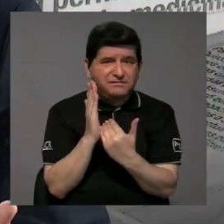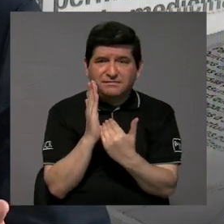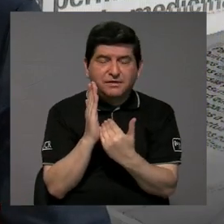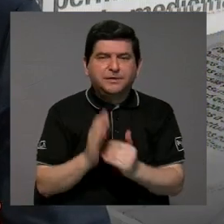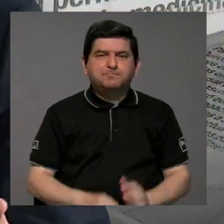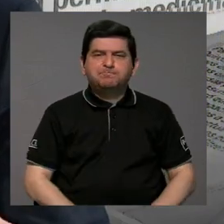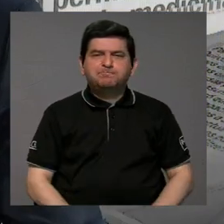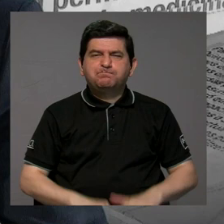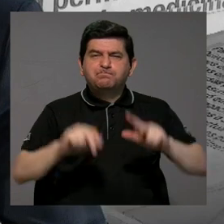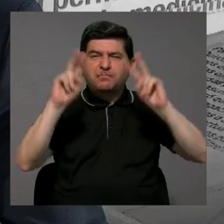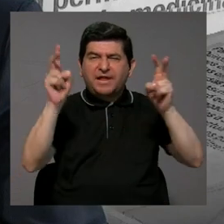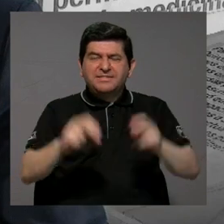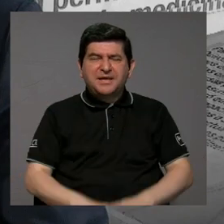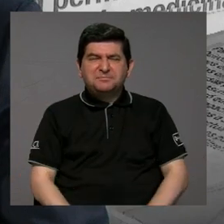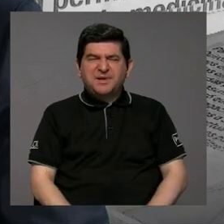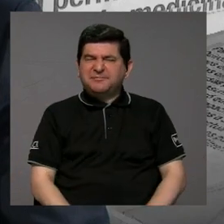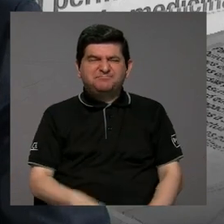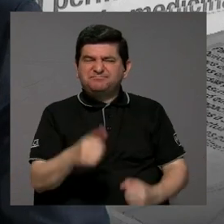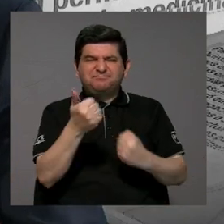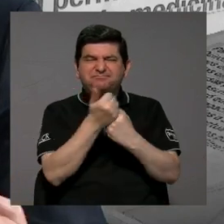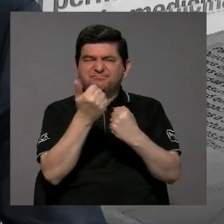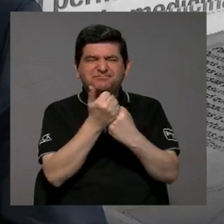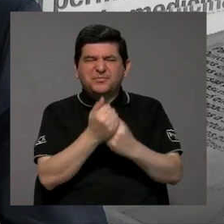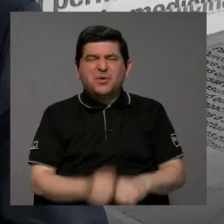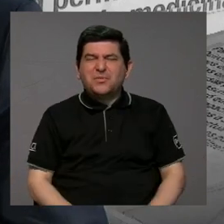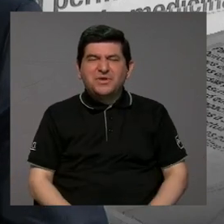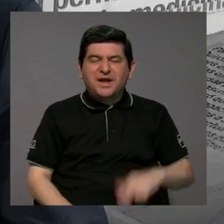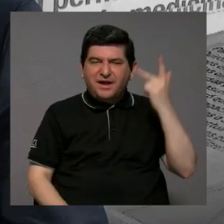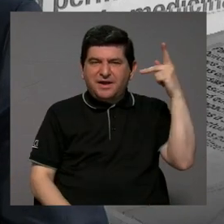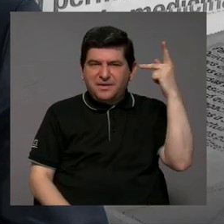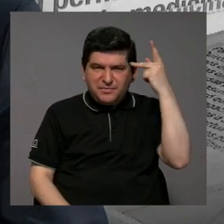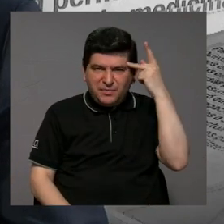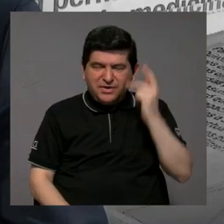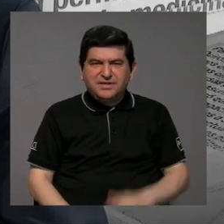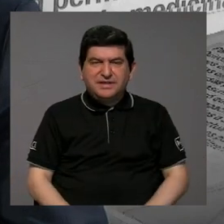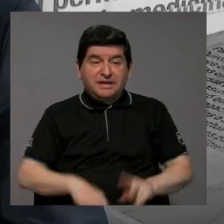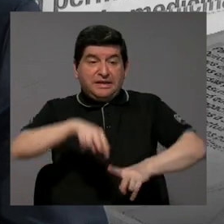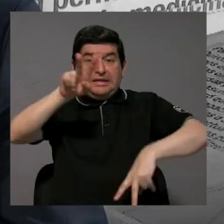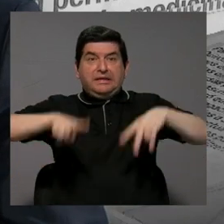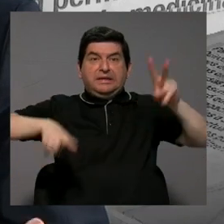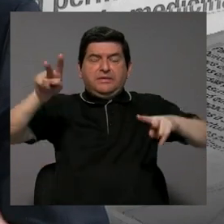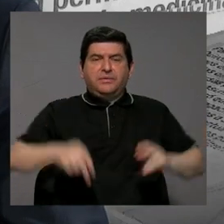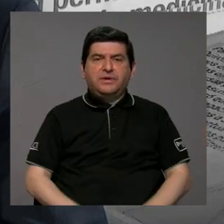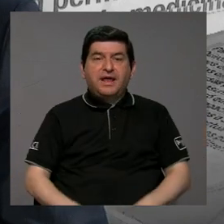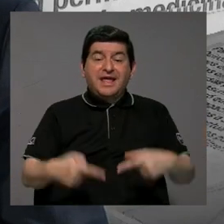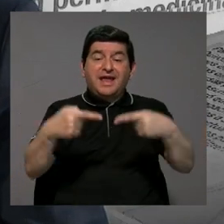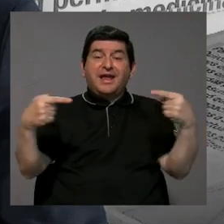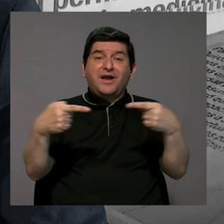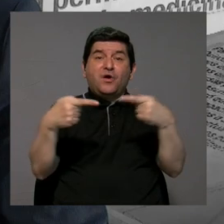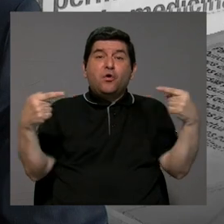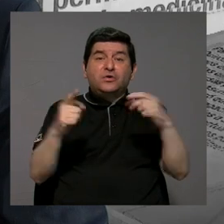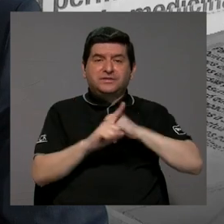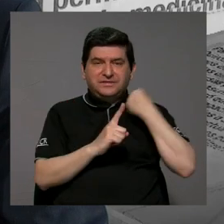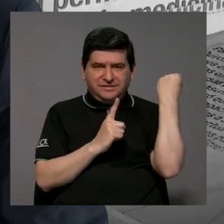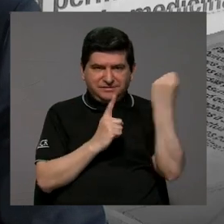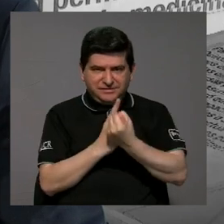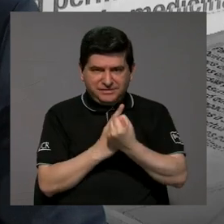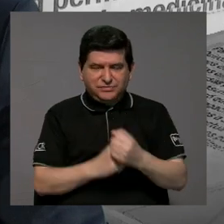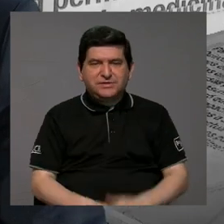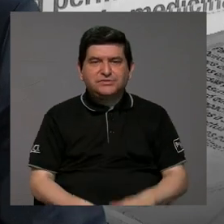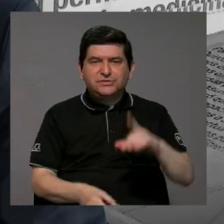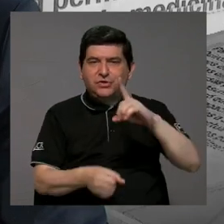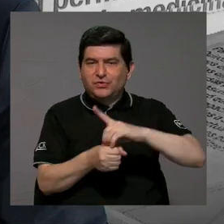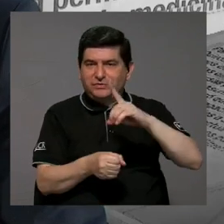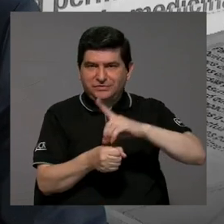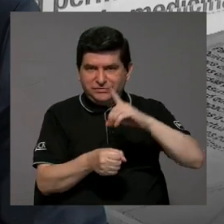el tema del descrédito de la política, la volatilidad, es uno de los elementos que juega en contra de las y